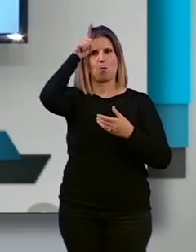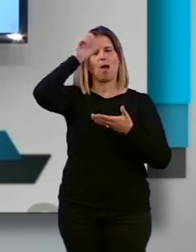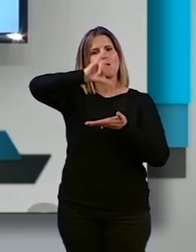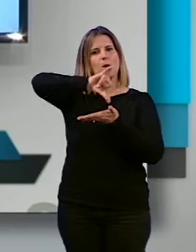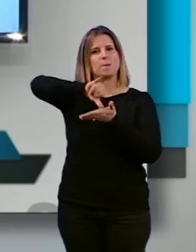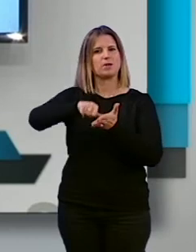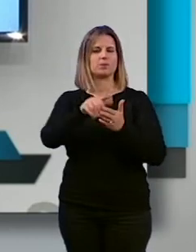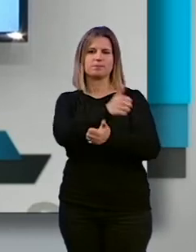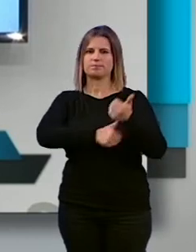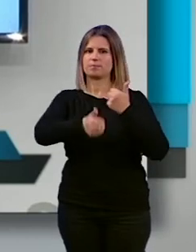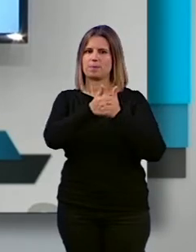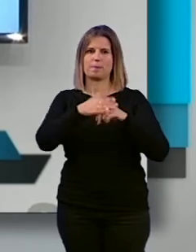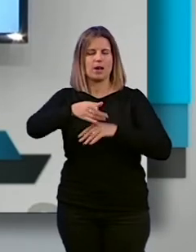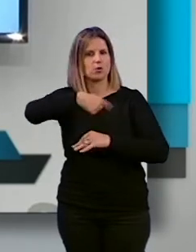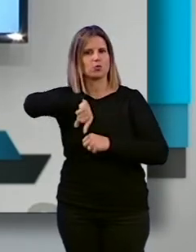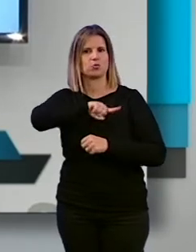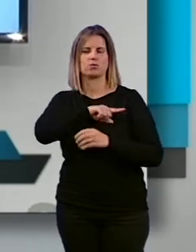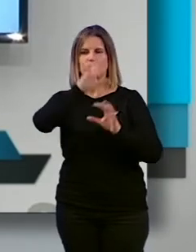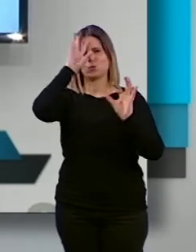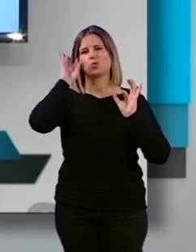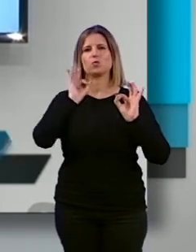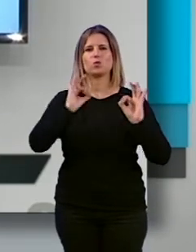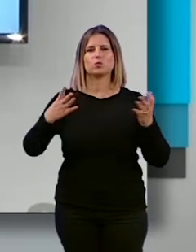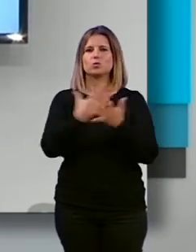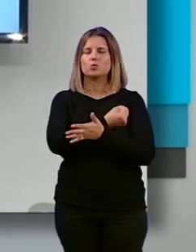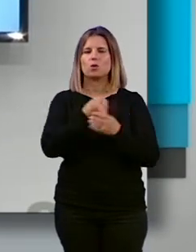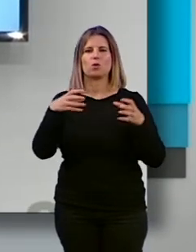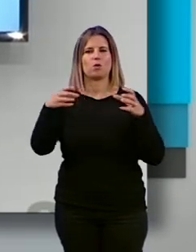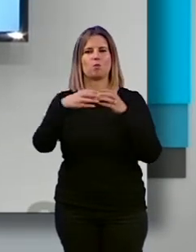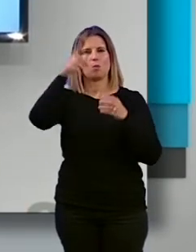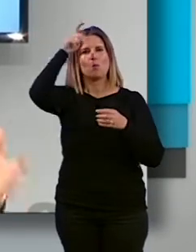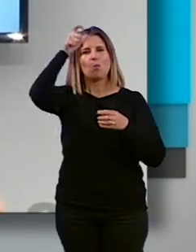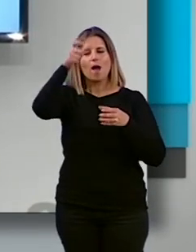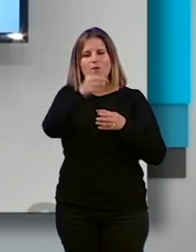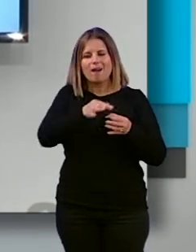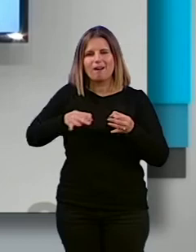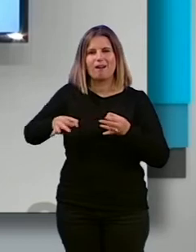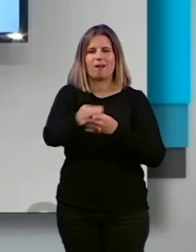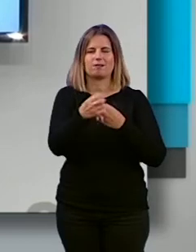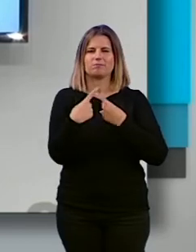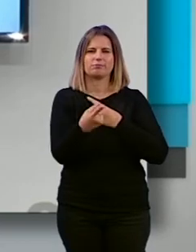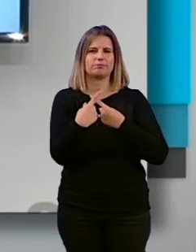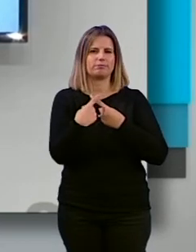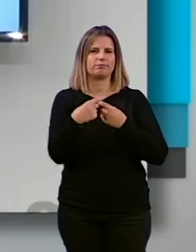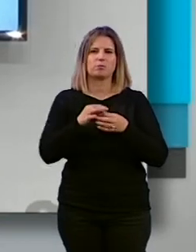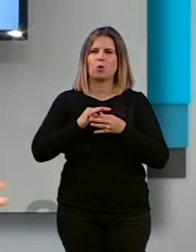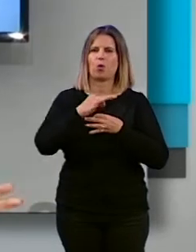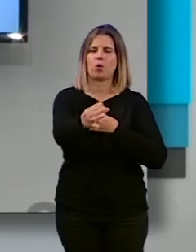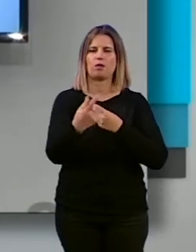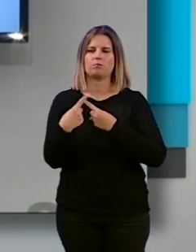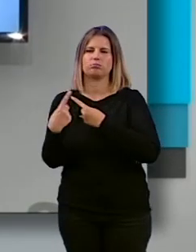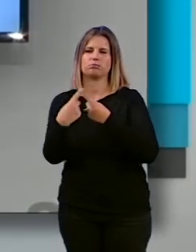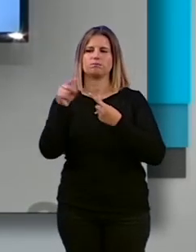prioritaria para nosotros, evidentemente para todos los municipios que la conformamos, por la multitud de desplazamientos diarios que tenemos entre estos